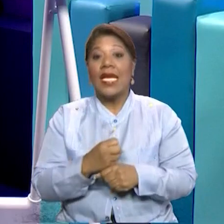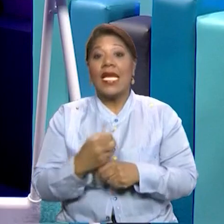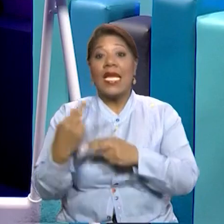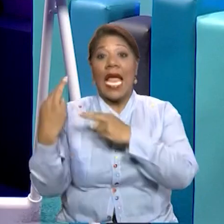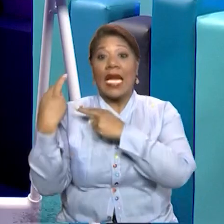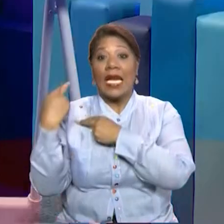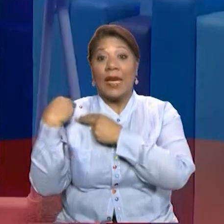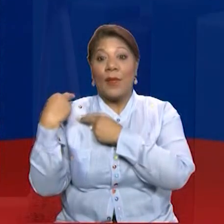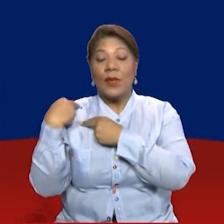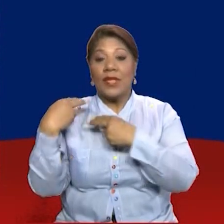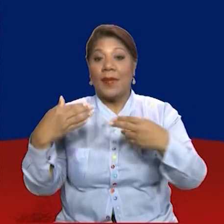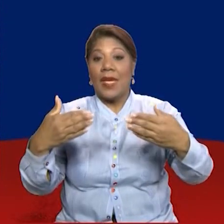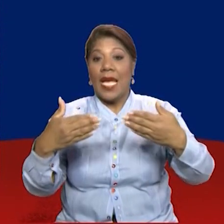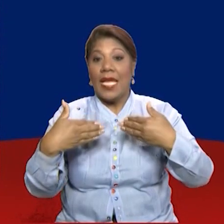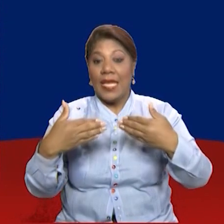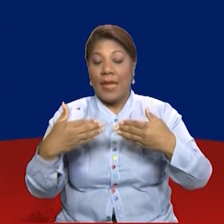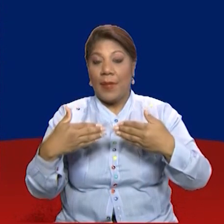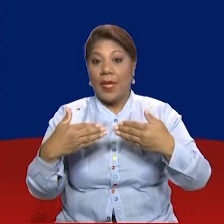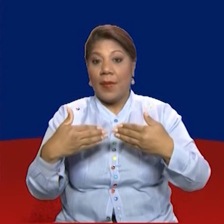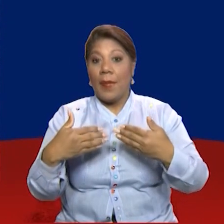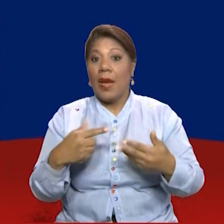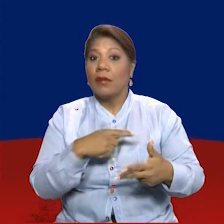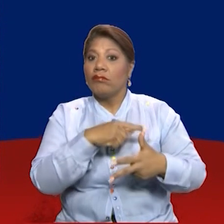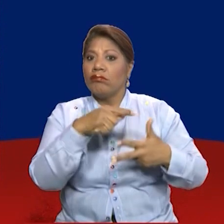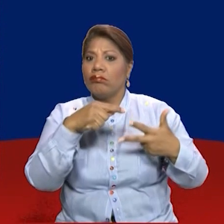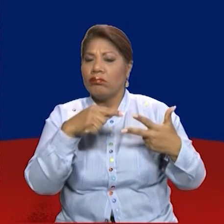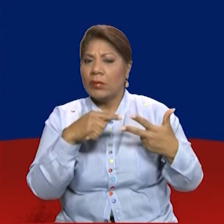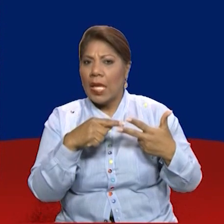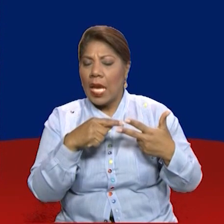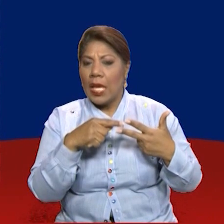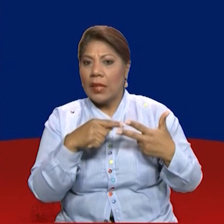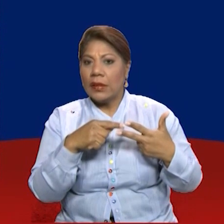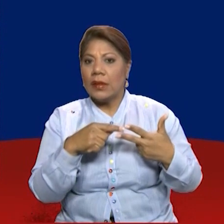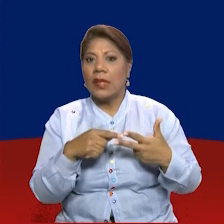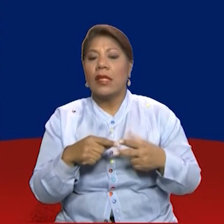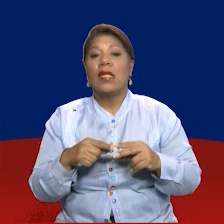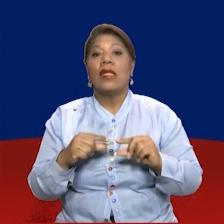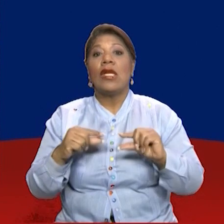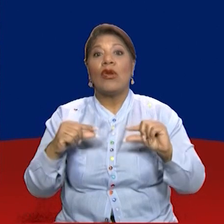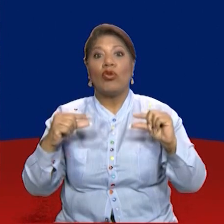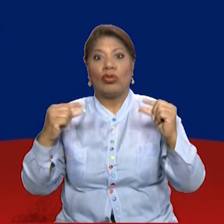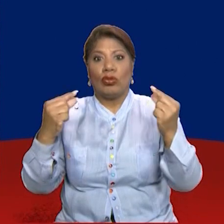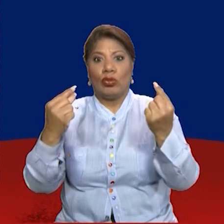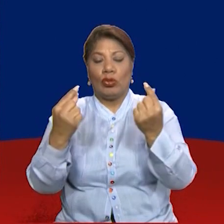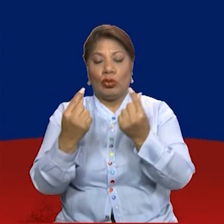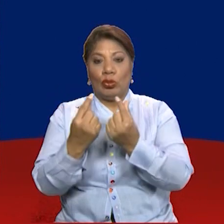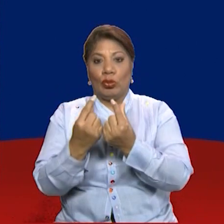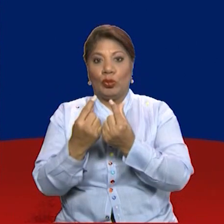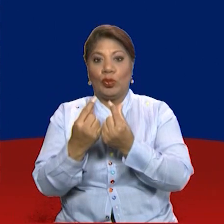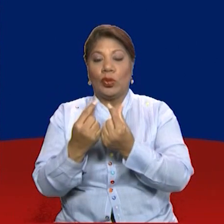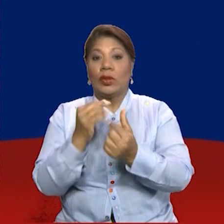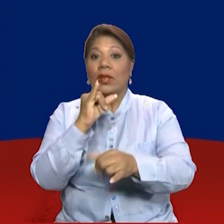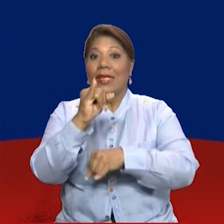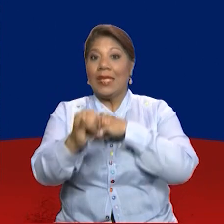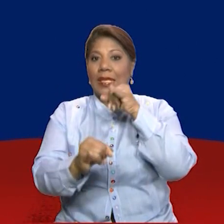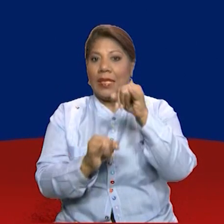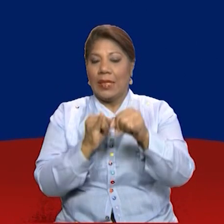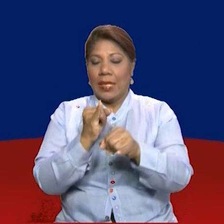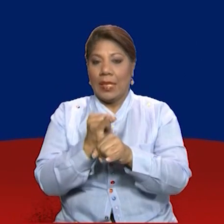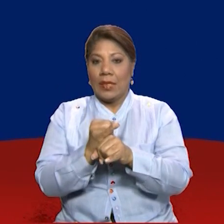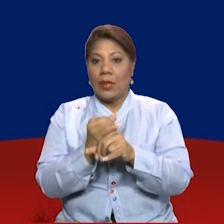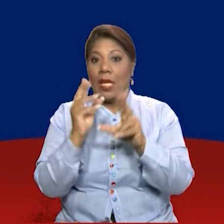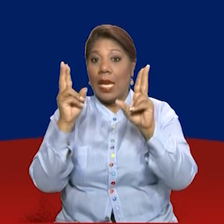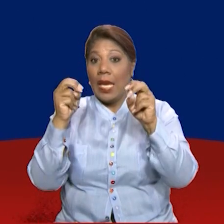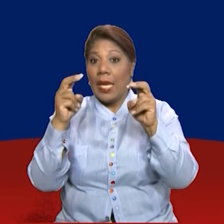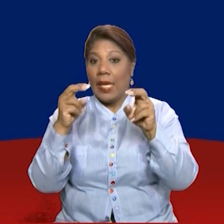panameño y el rol de los organismos internacionales ante los derechos de cada persona.